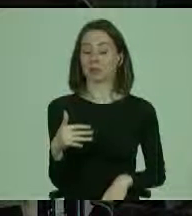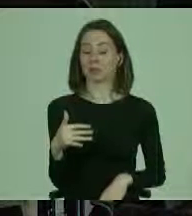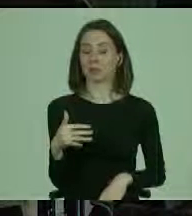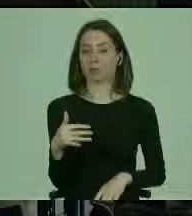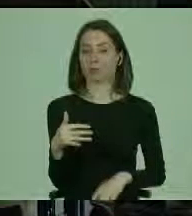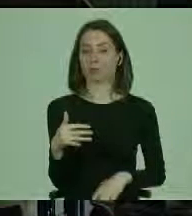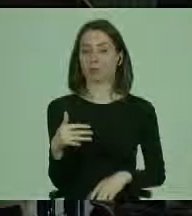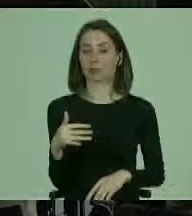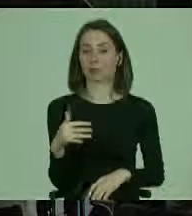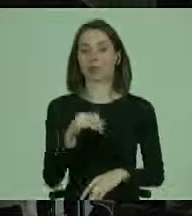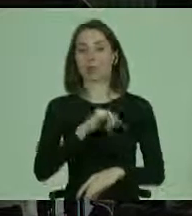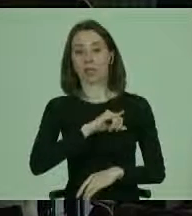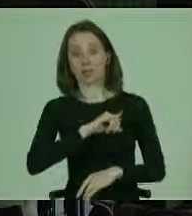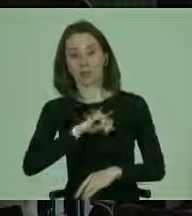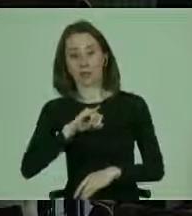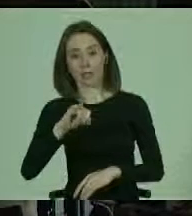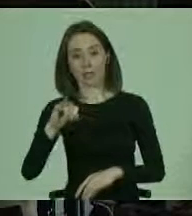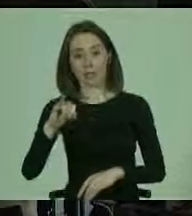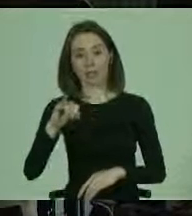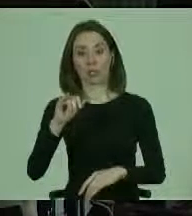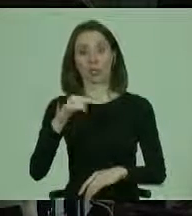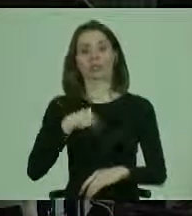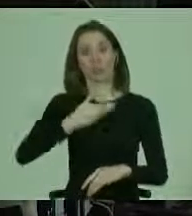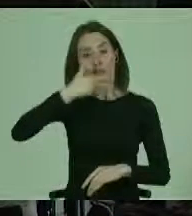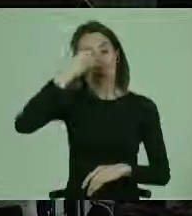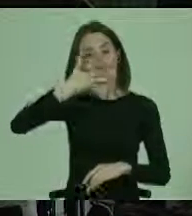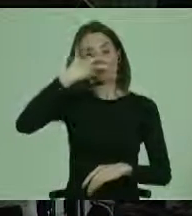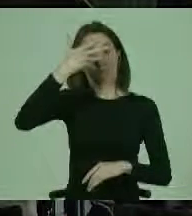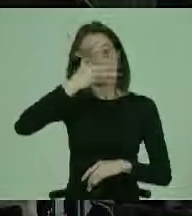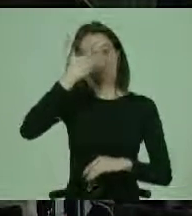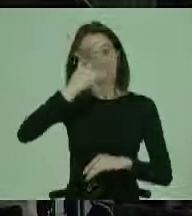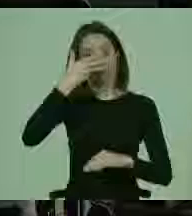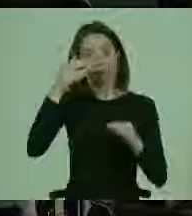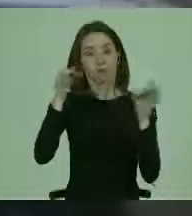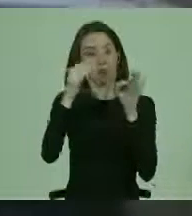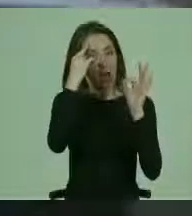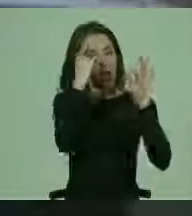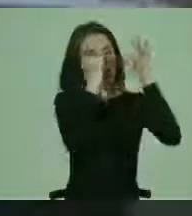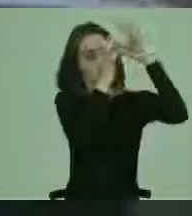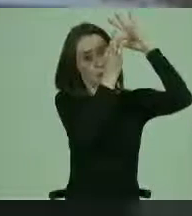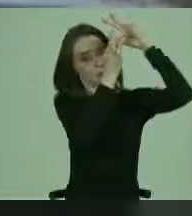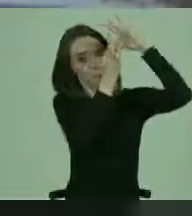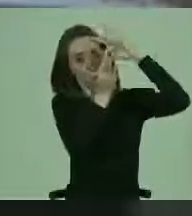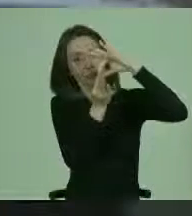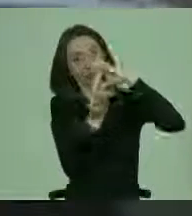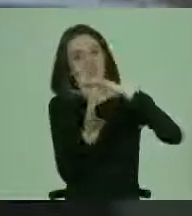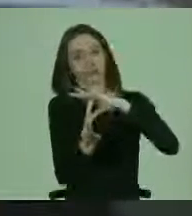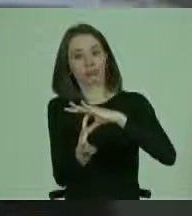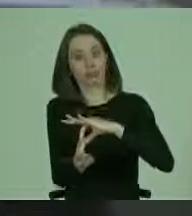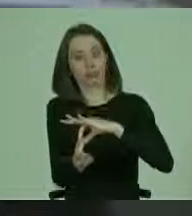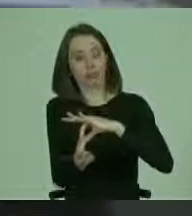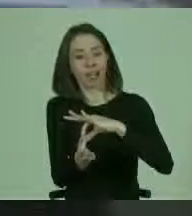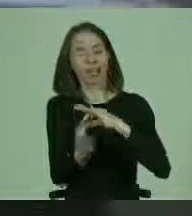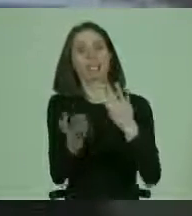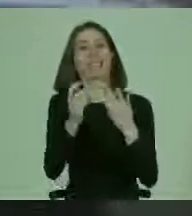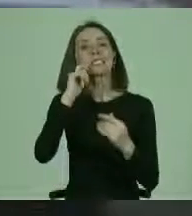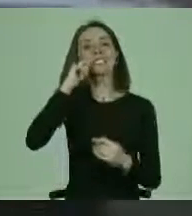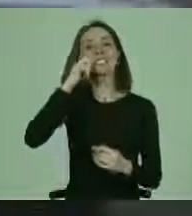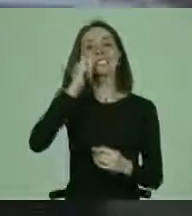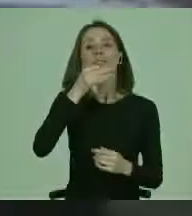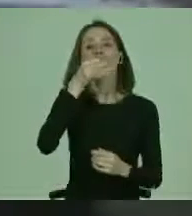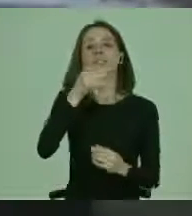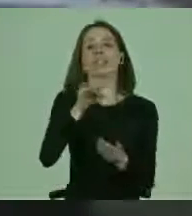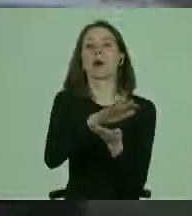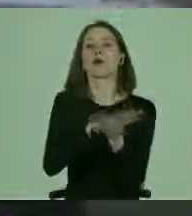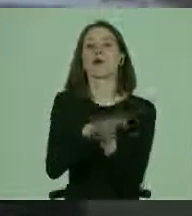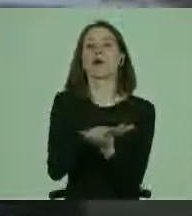el desarrollo de estas palabras van a ir hilándonos, ¿cierto? A qué nos vamos refiriendo, por